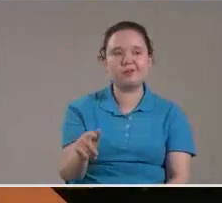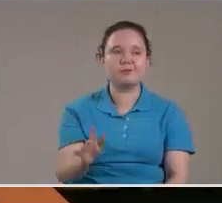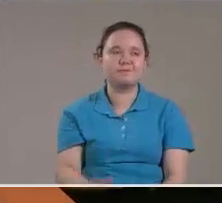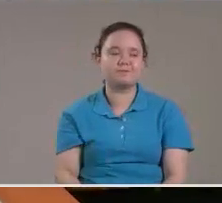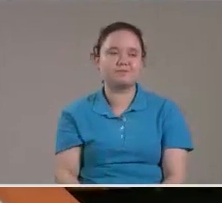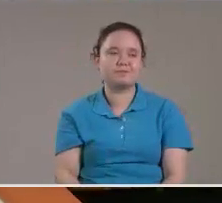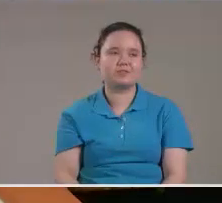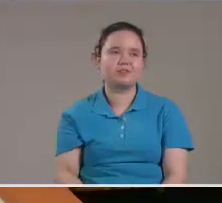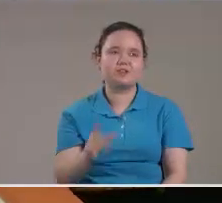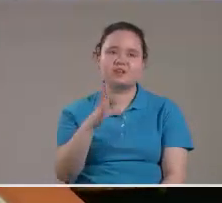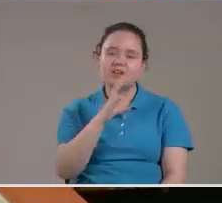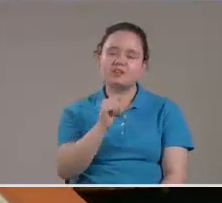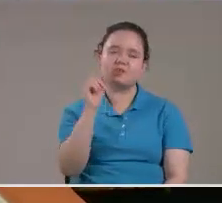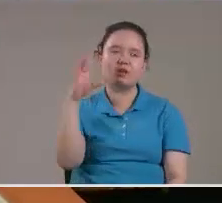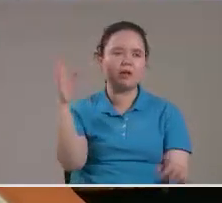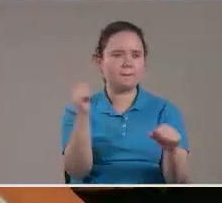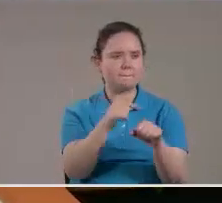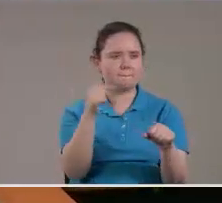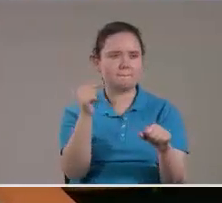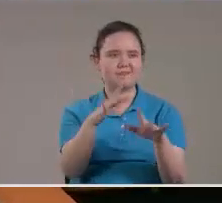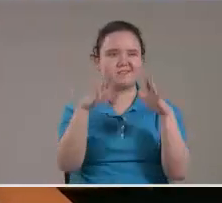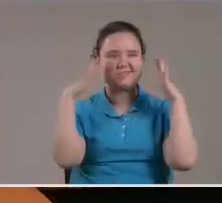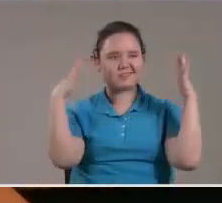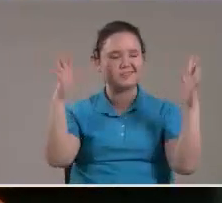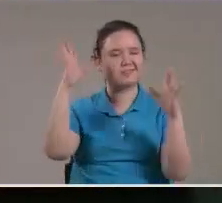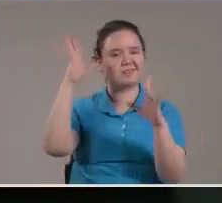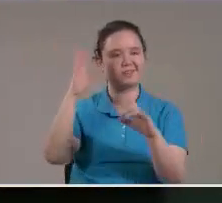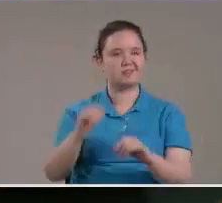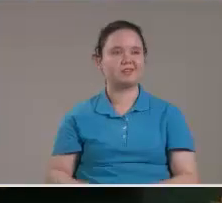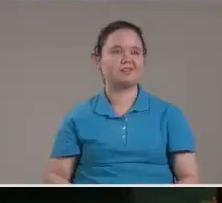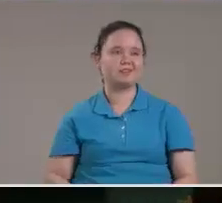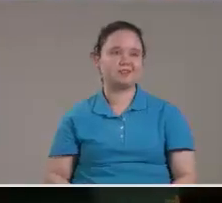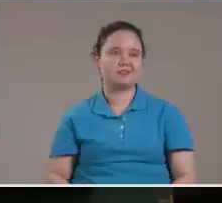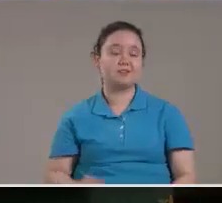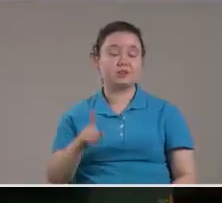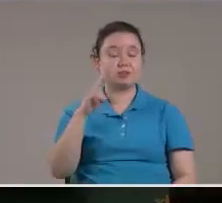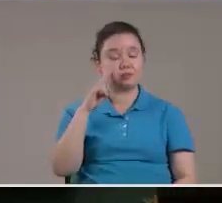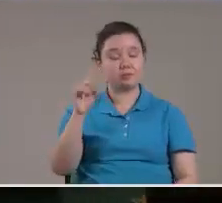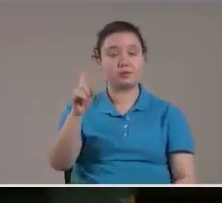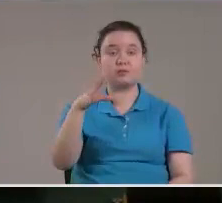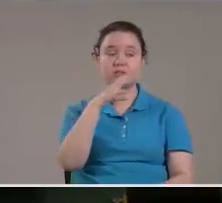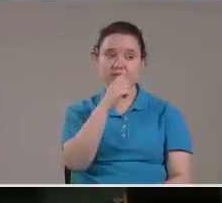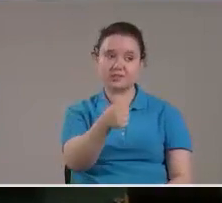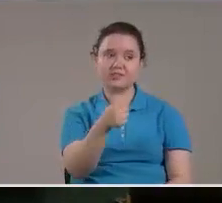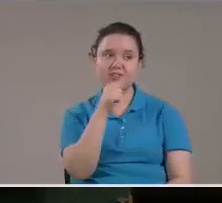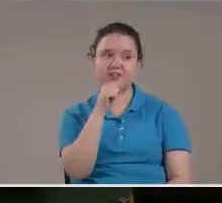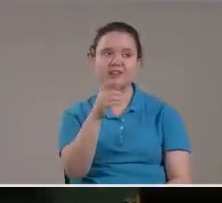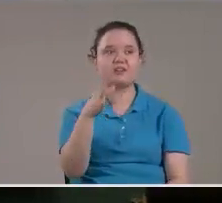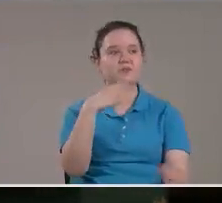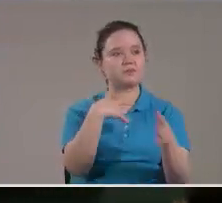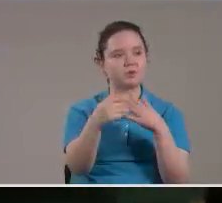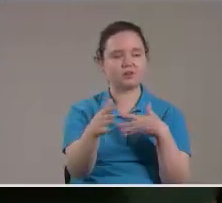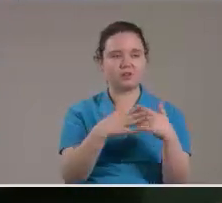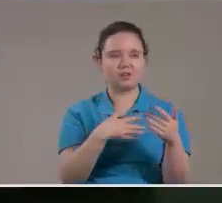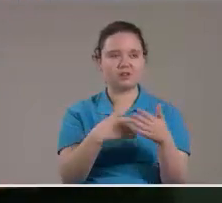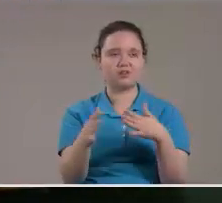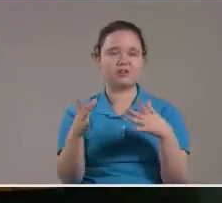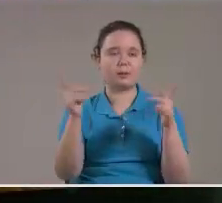Es un Un ataque hermano En los medios Usted Mira una noticia En cualquier